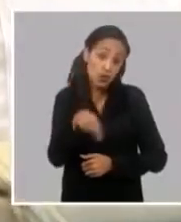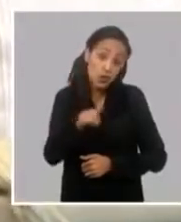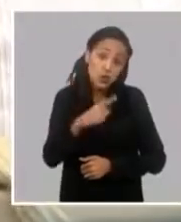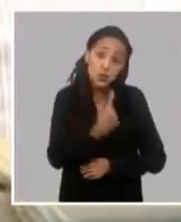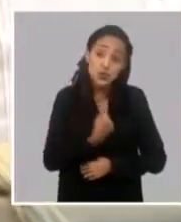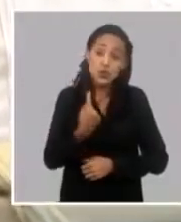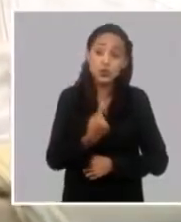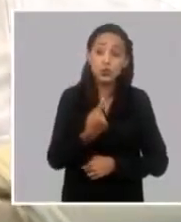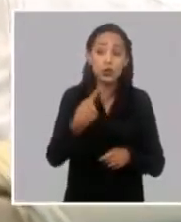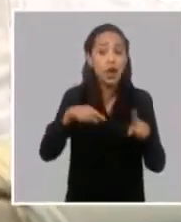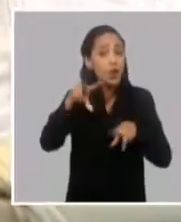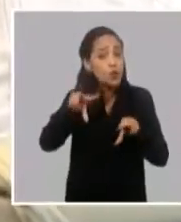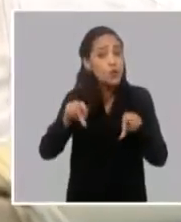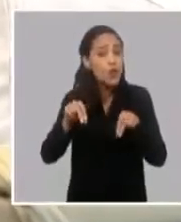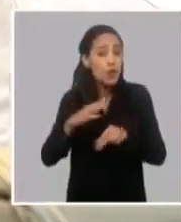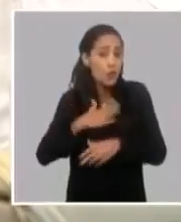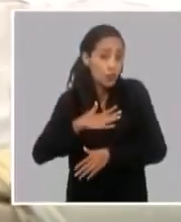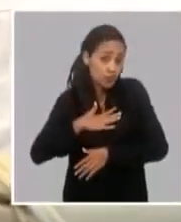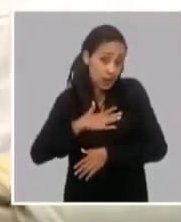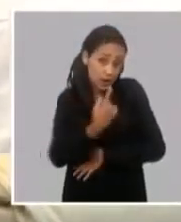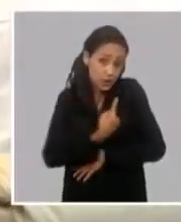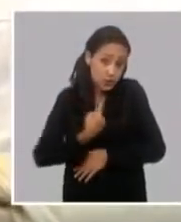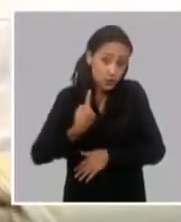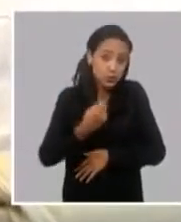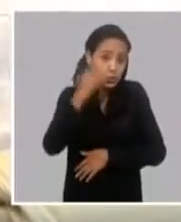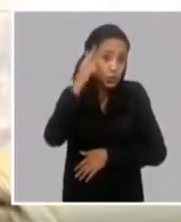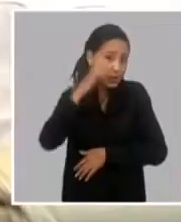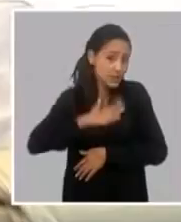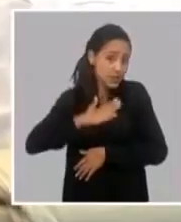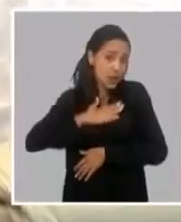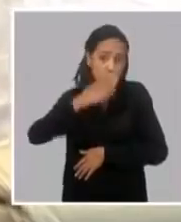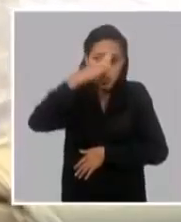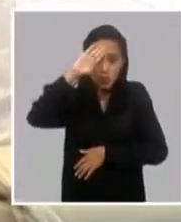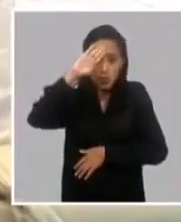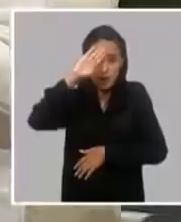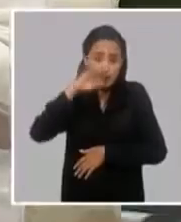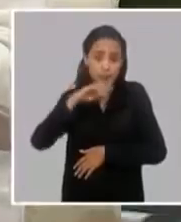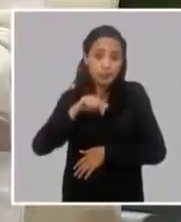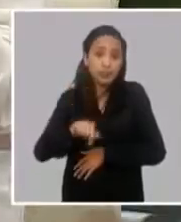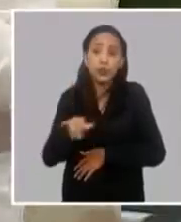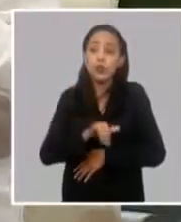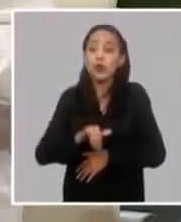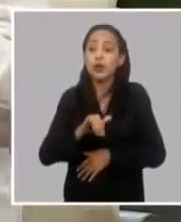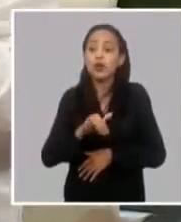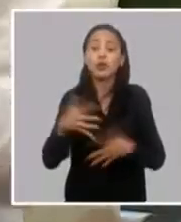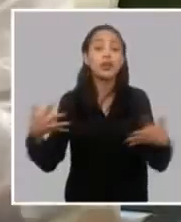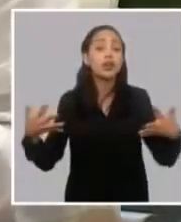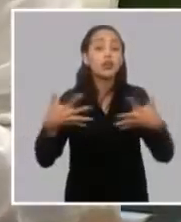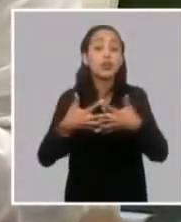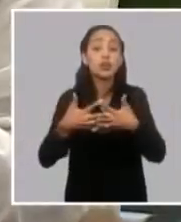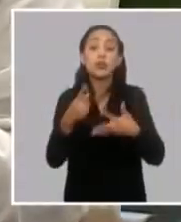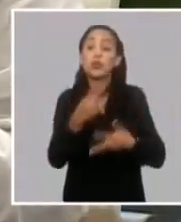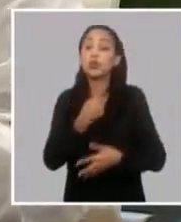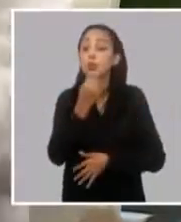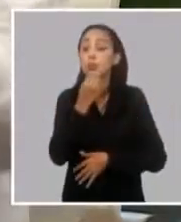una experiencia muy cubana lo que estamos haciendo en este sentido que es un canal también para poder utilizar